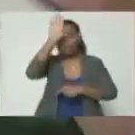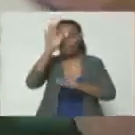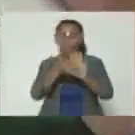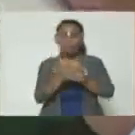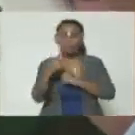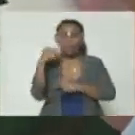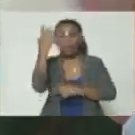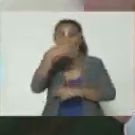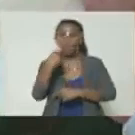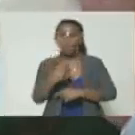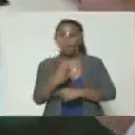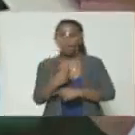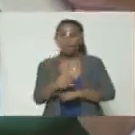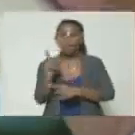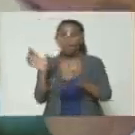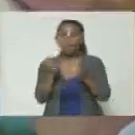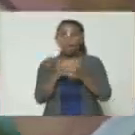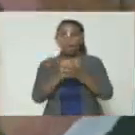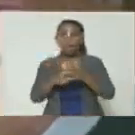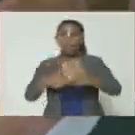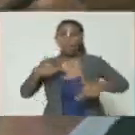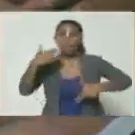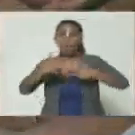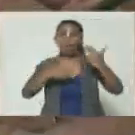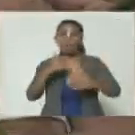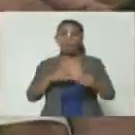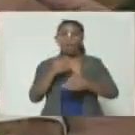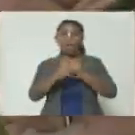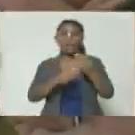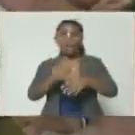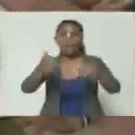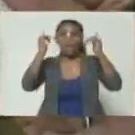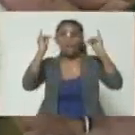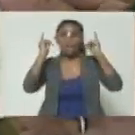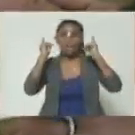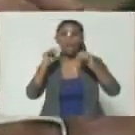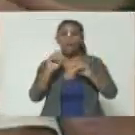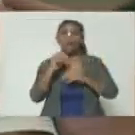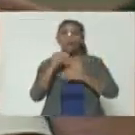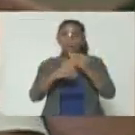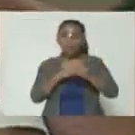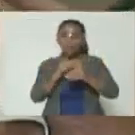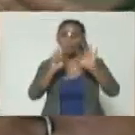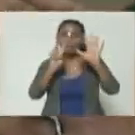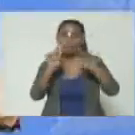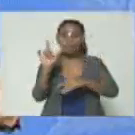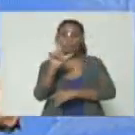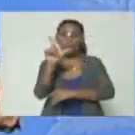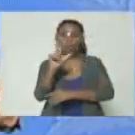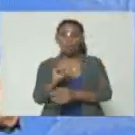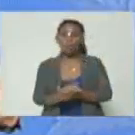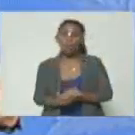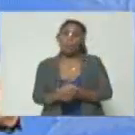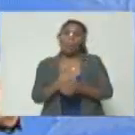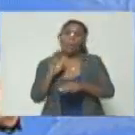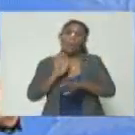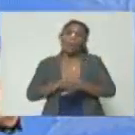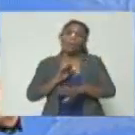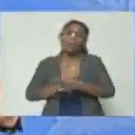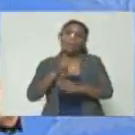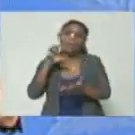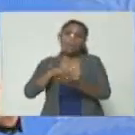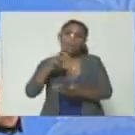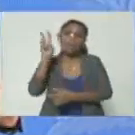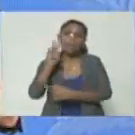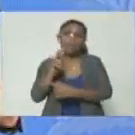los jóvenes y el equipo de malandros va a hacer la fiesta la hicieron el 7 de julio lo que pasa es que el Estado venezolano